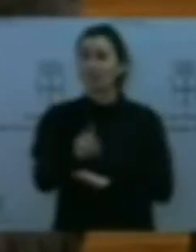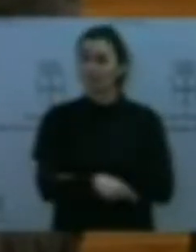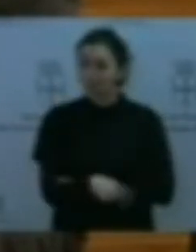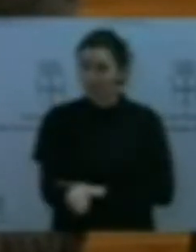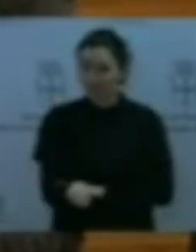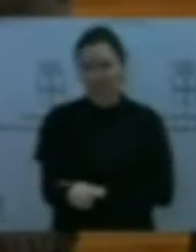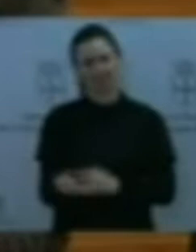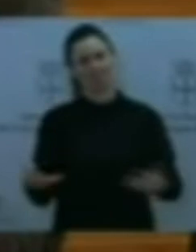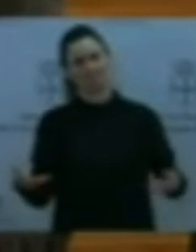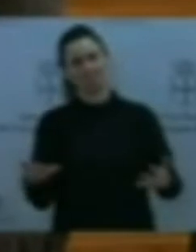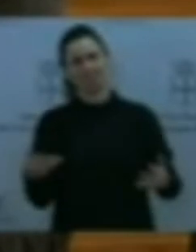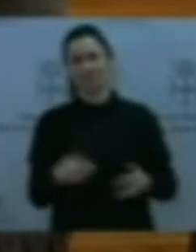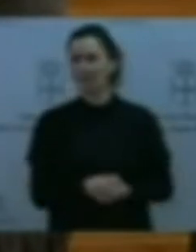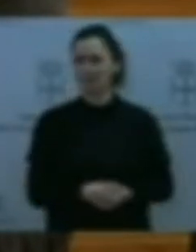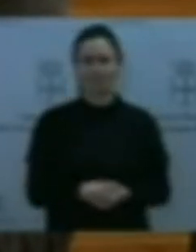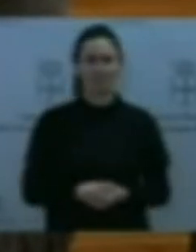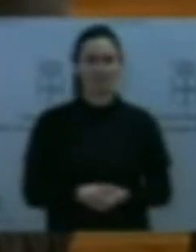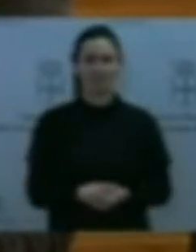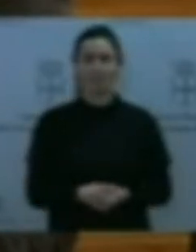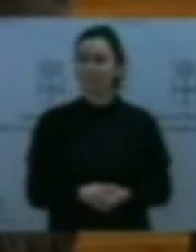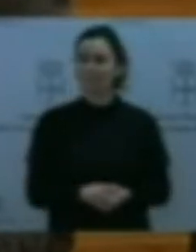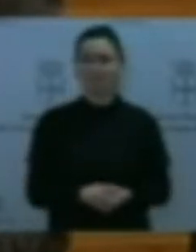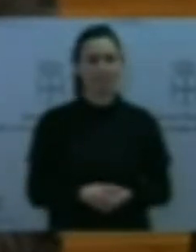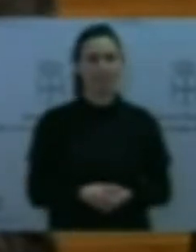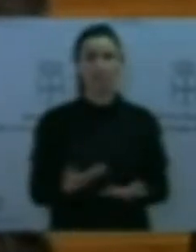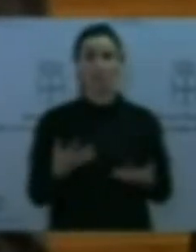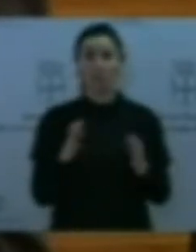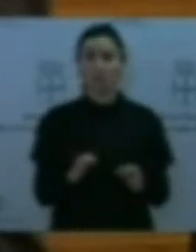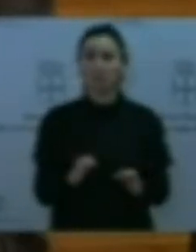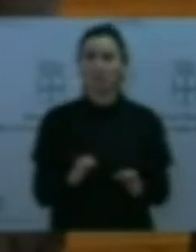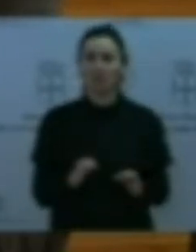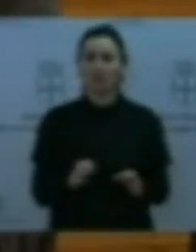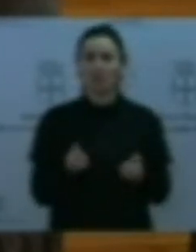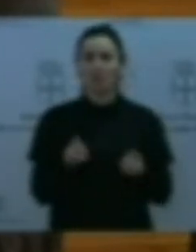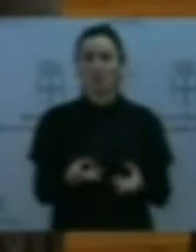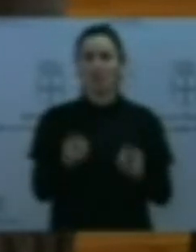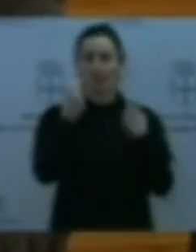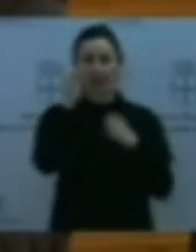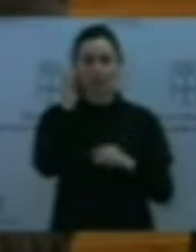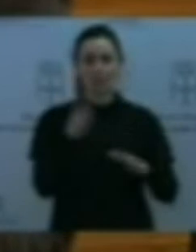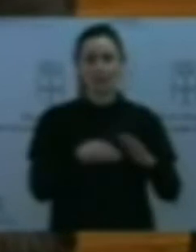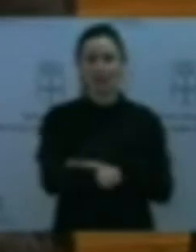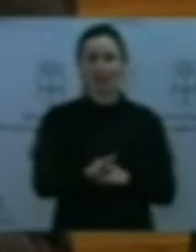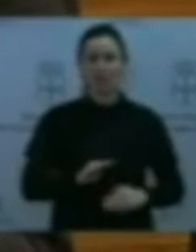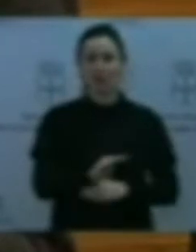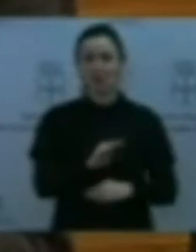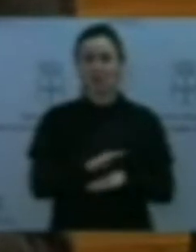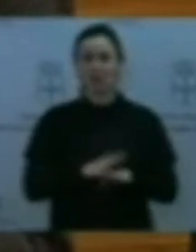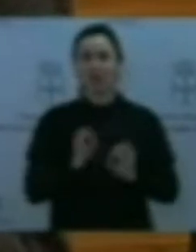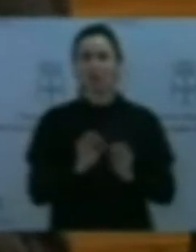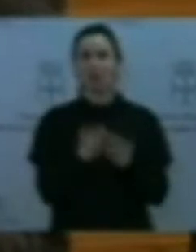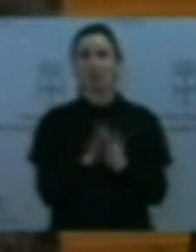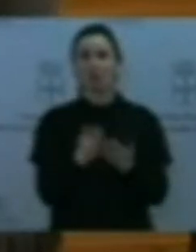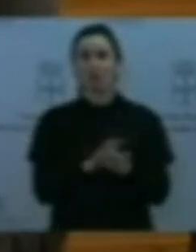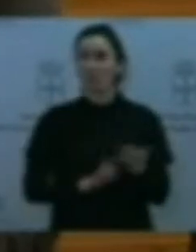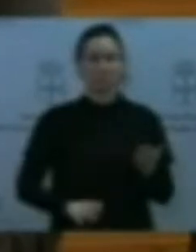¿No han aumentado el número de alumnos con acceso a las ayudas para libros de texto? ¿No ha aumentado la ratio para llegar